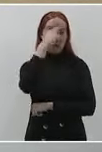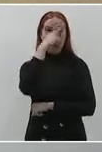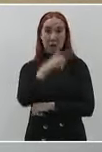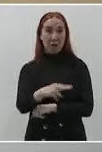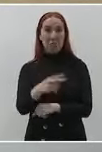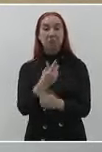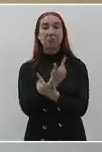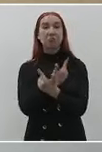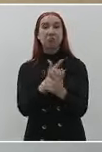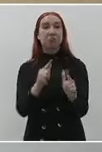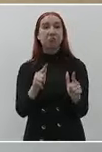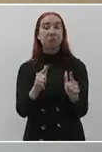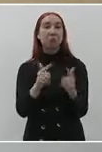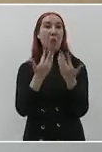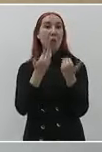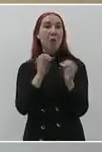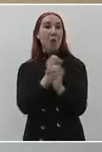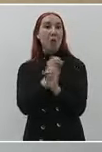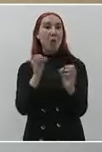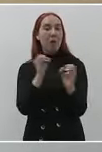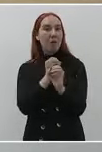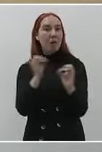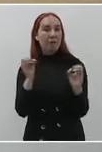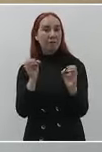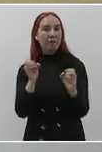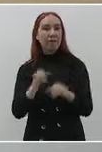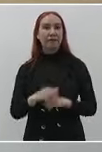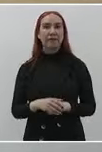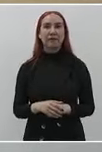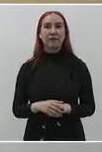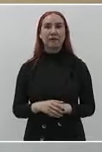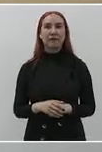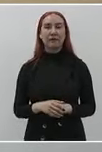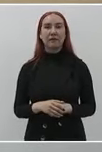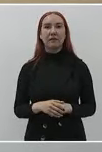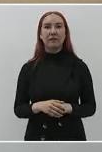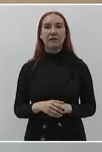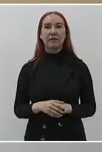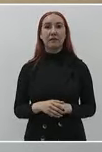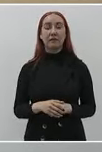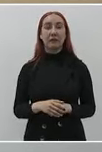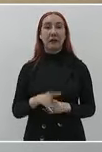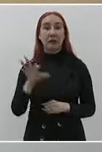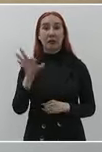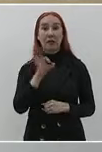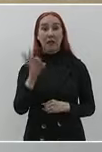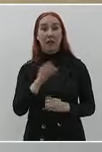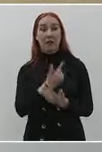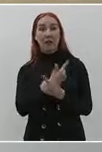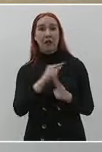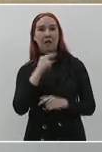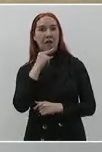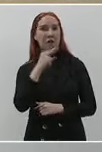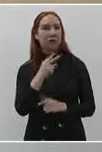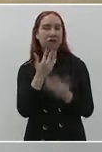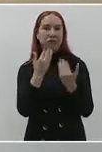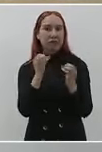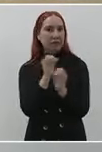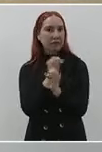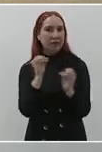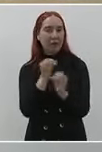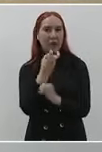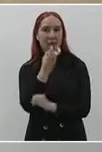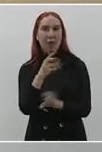aquí era la ley fuga a los que se oponían por eso ese